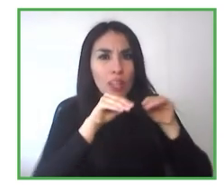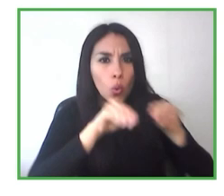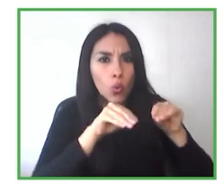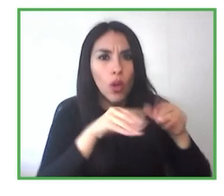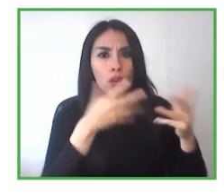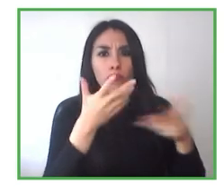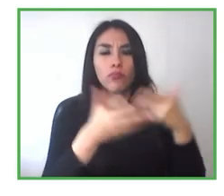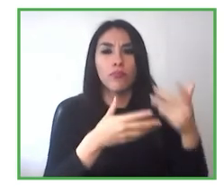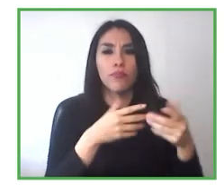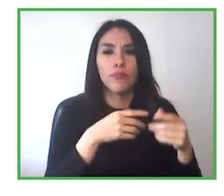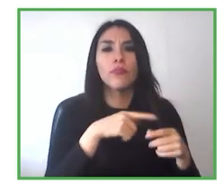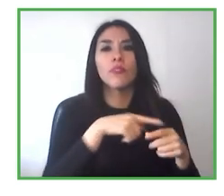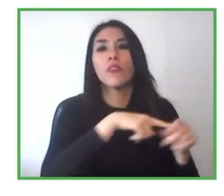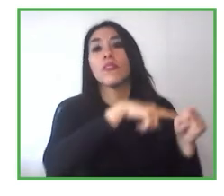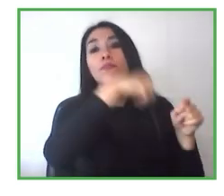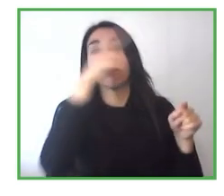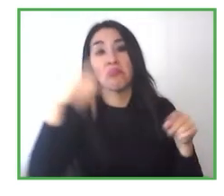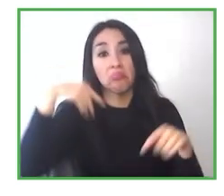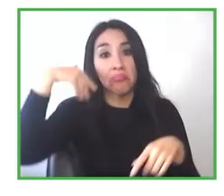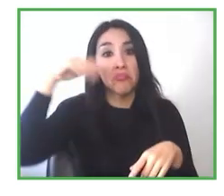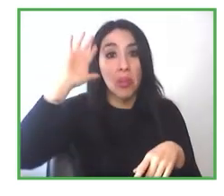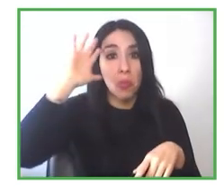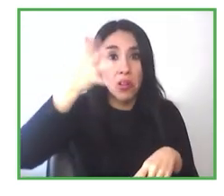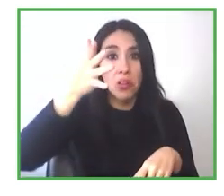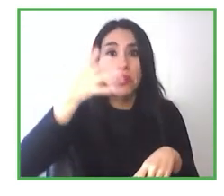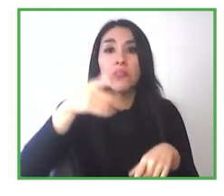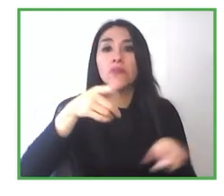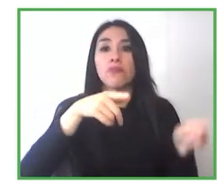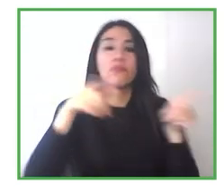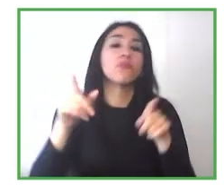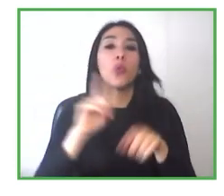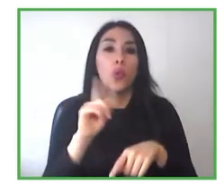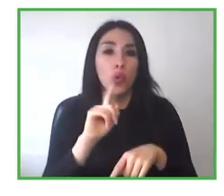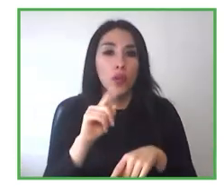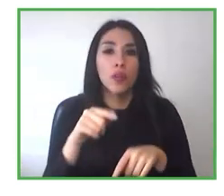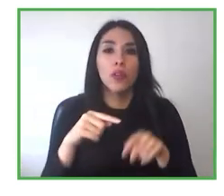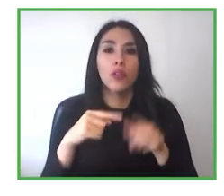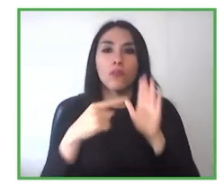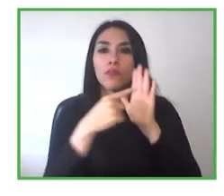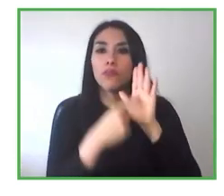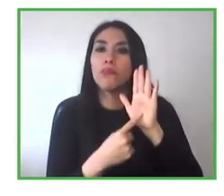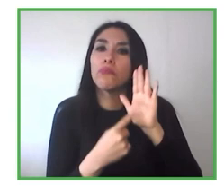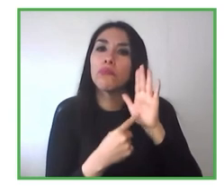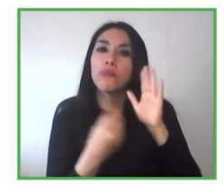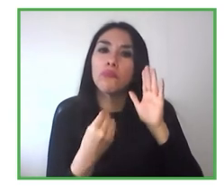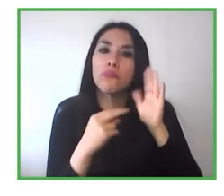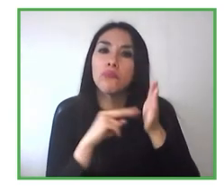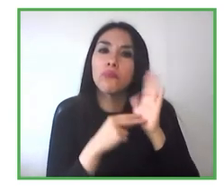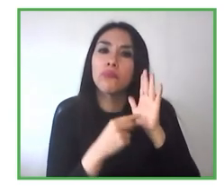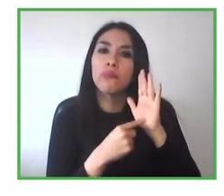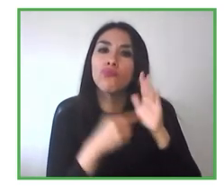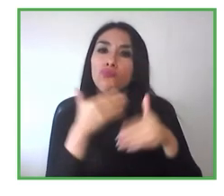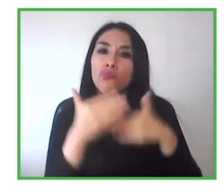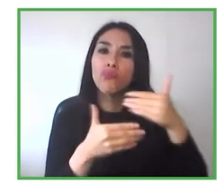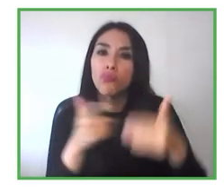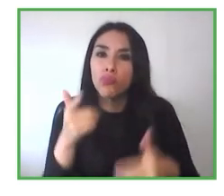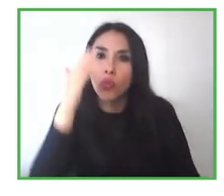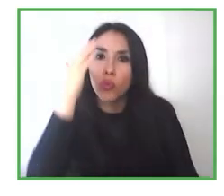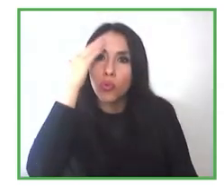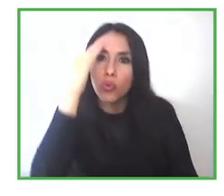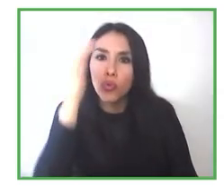ley, hay una ley, y que si bien a lo mejor, para muchas organizaciones, llegó la ley sin metodología,